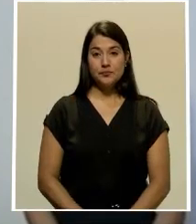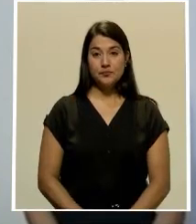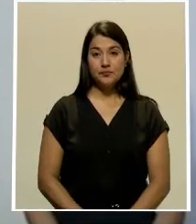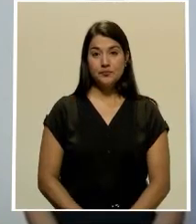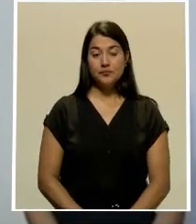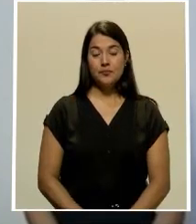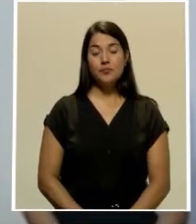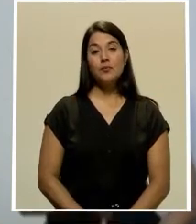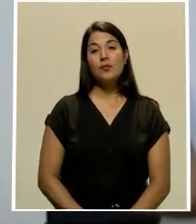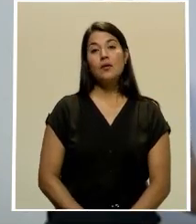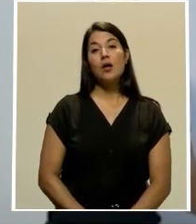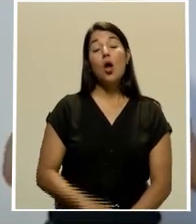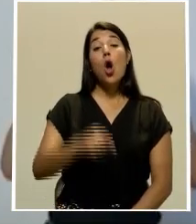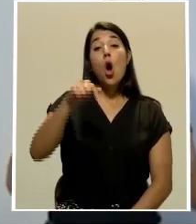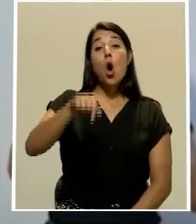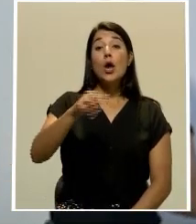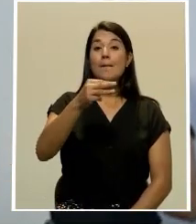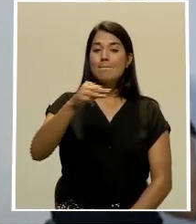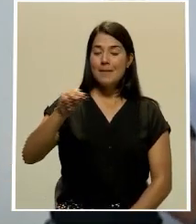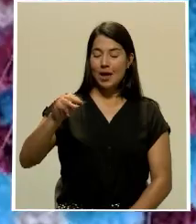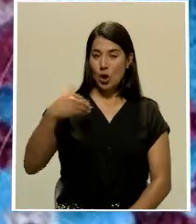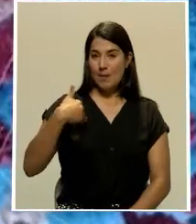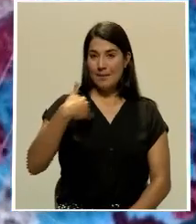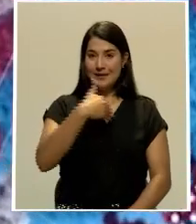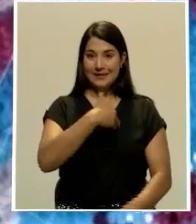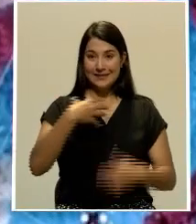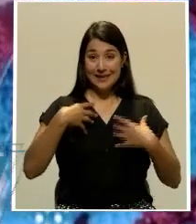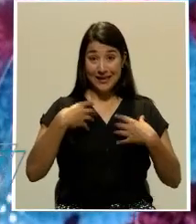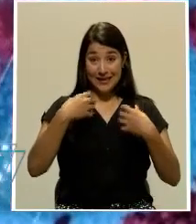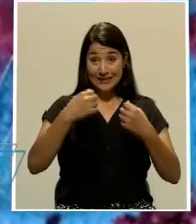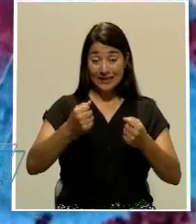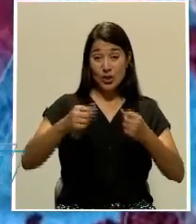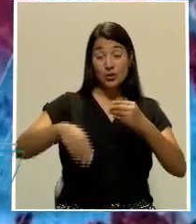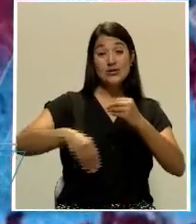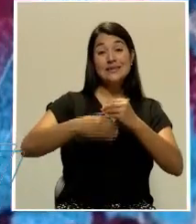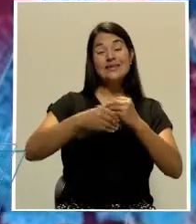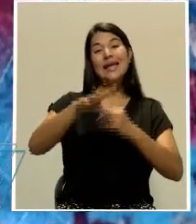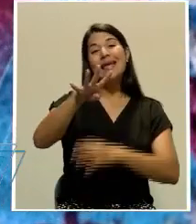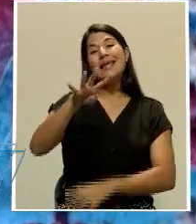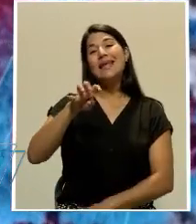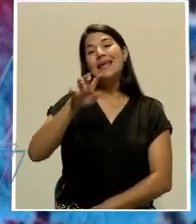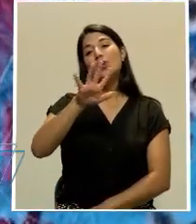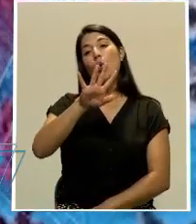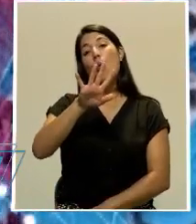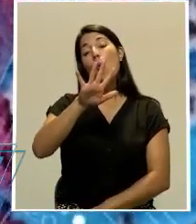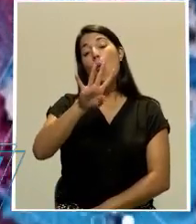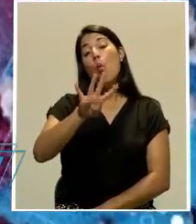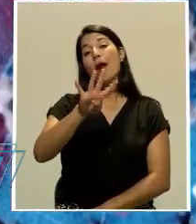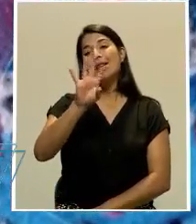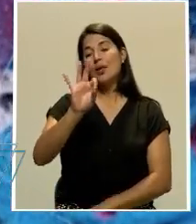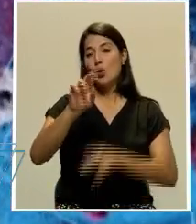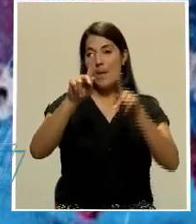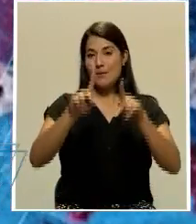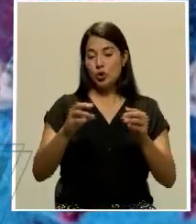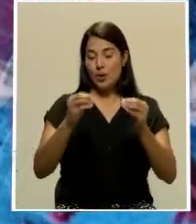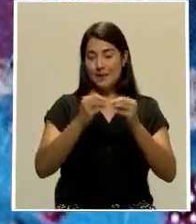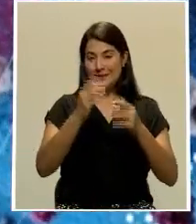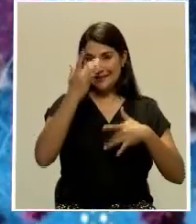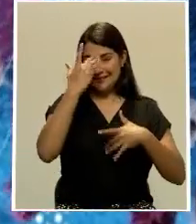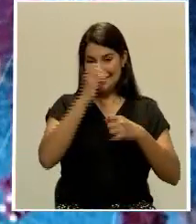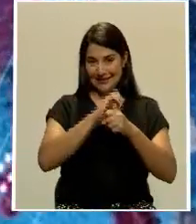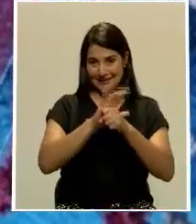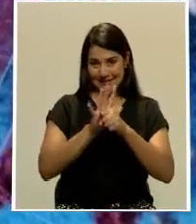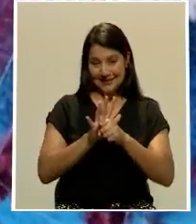Este miércoles el Ministerio de Salud registró 549 casos nuevos de COVID-19, de los cuales 57